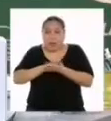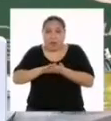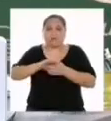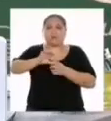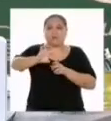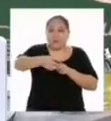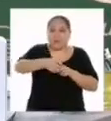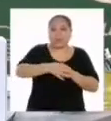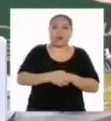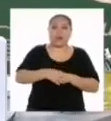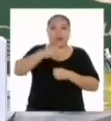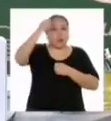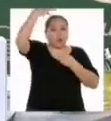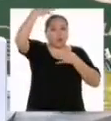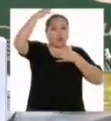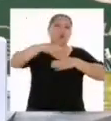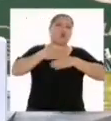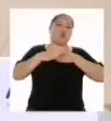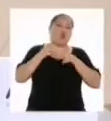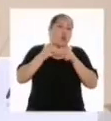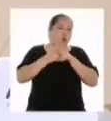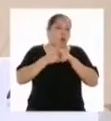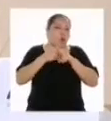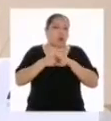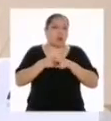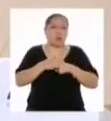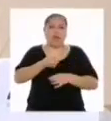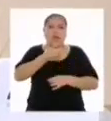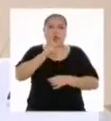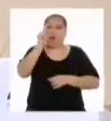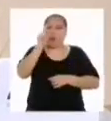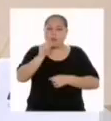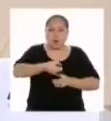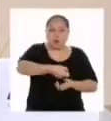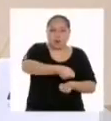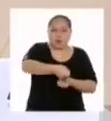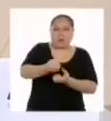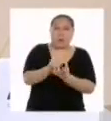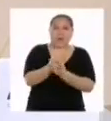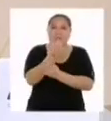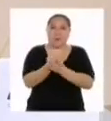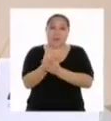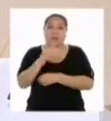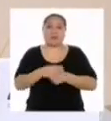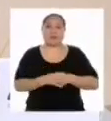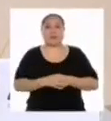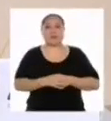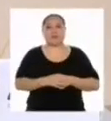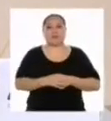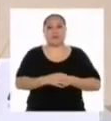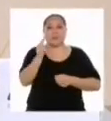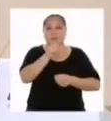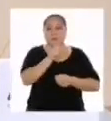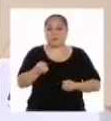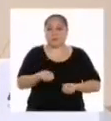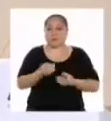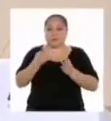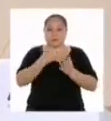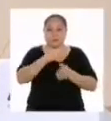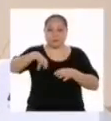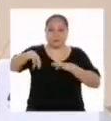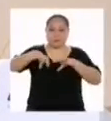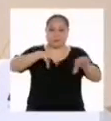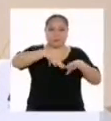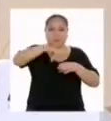reducir el agua para regar nuestras plantas. Volvamos a nuestra experiencia de aprendizaje. ¿Lograron distribuir la información que